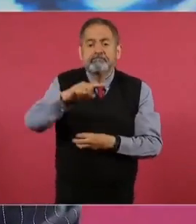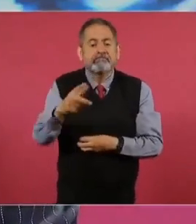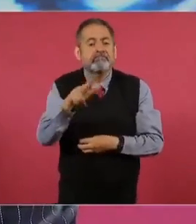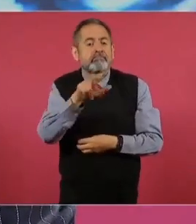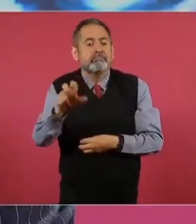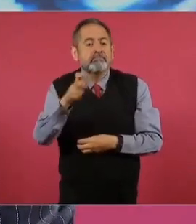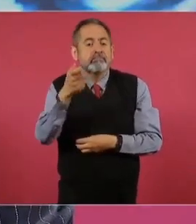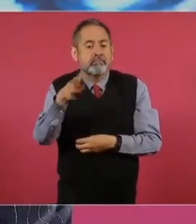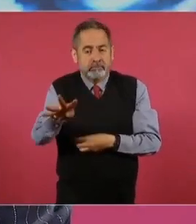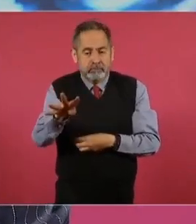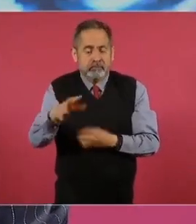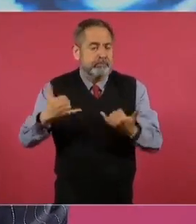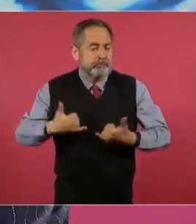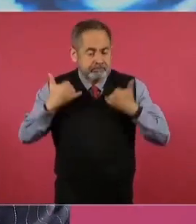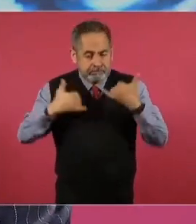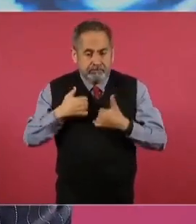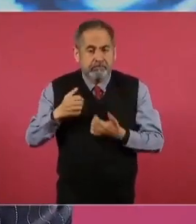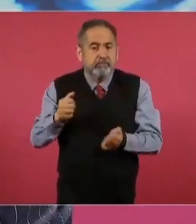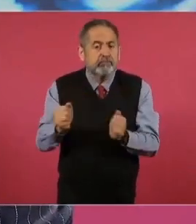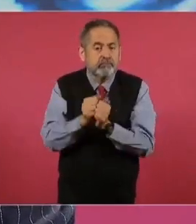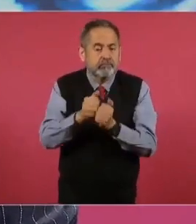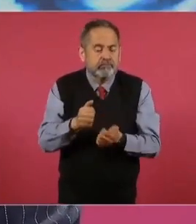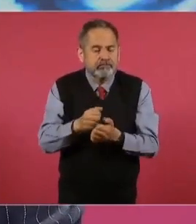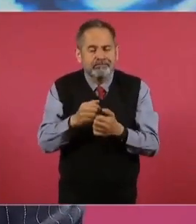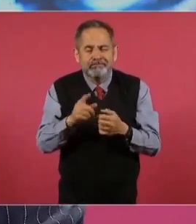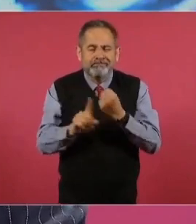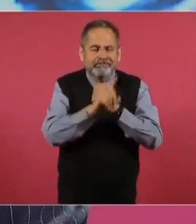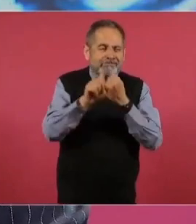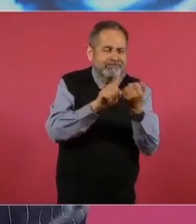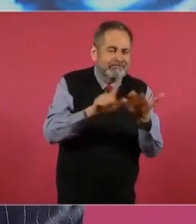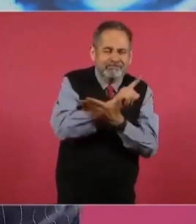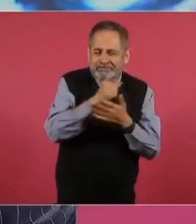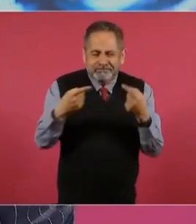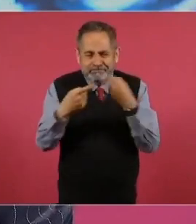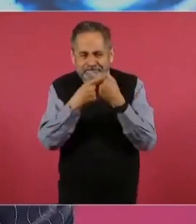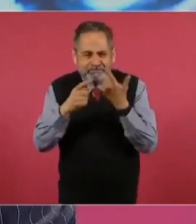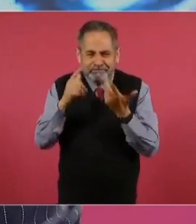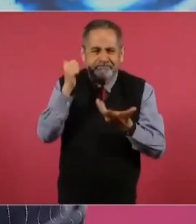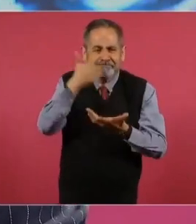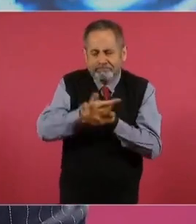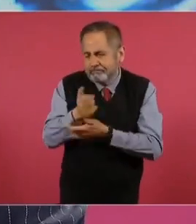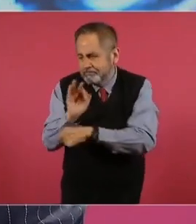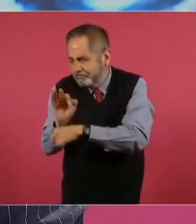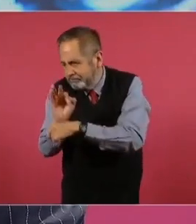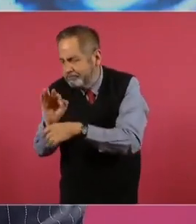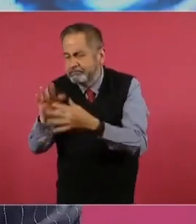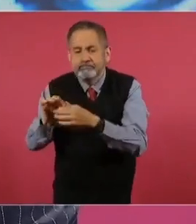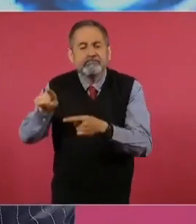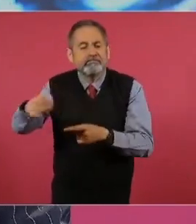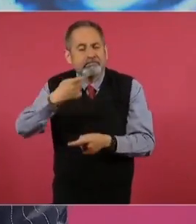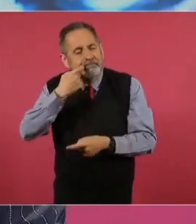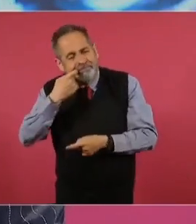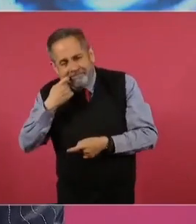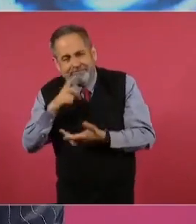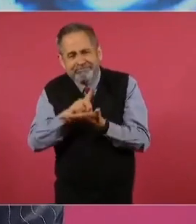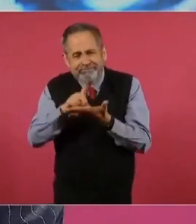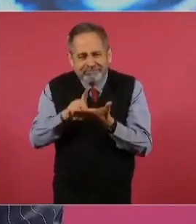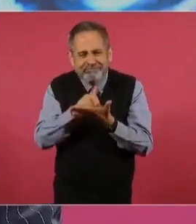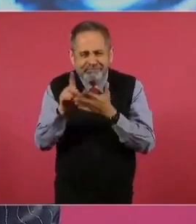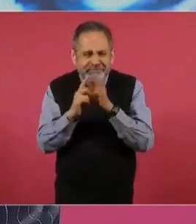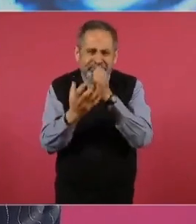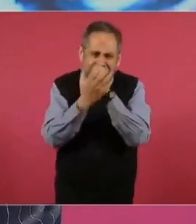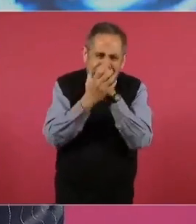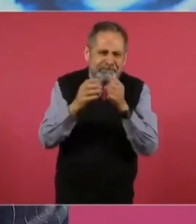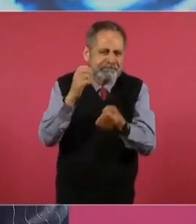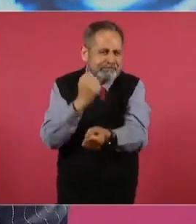adolescentes en conflicto con la ley, con temas de prevención de violencia y consumo de sustancias, así como